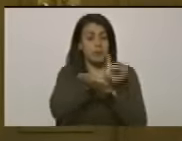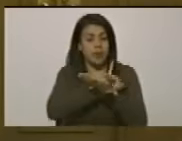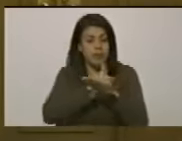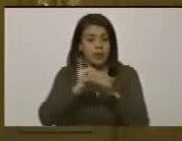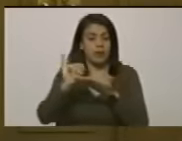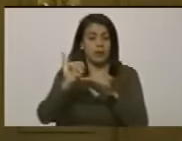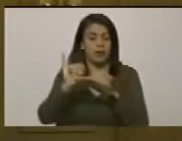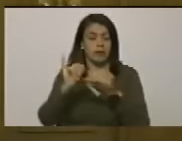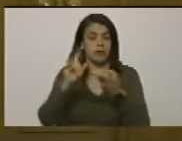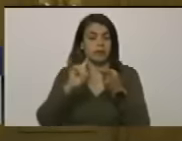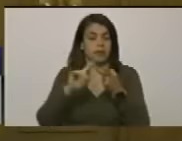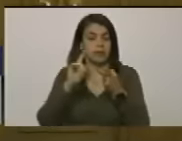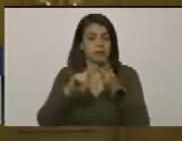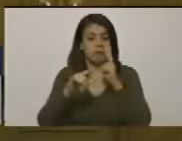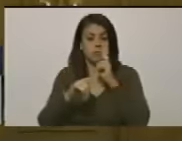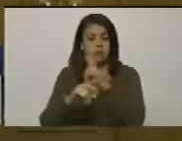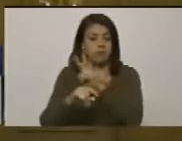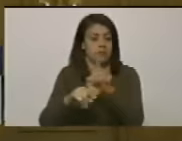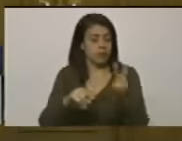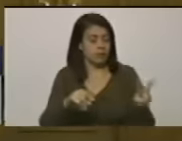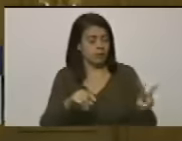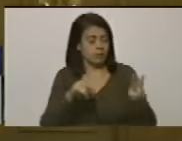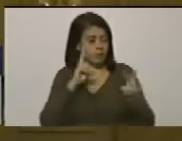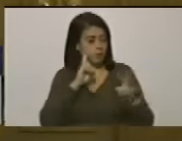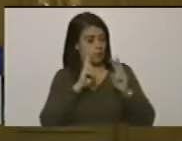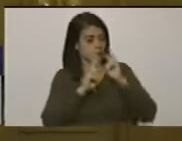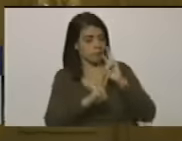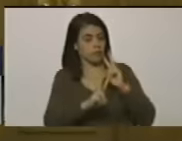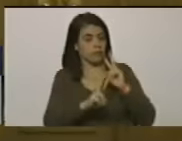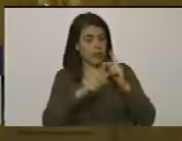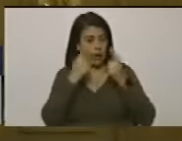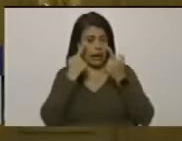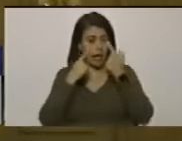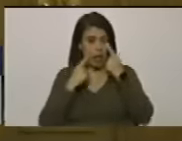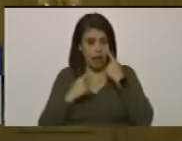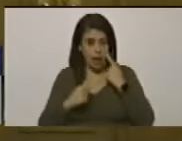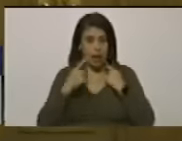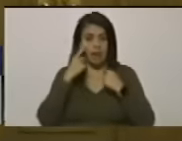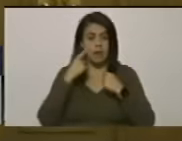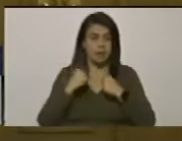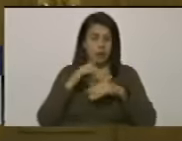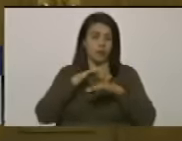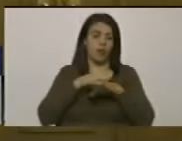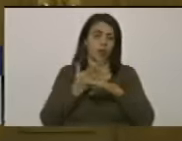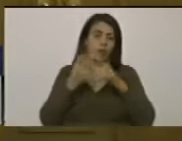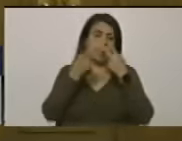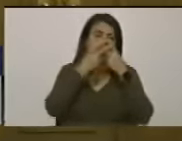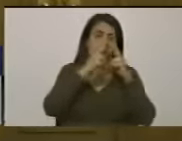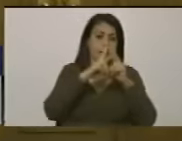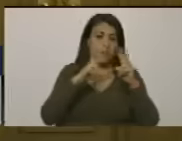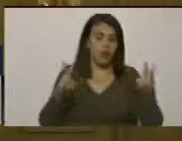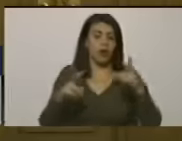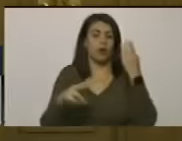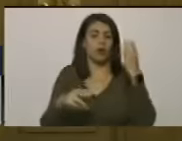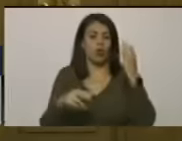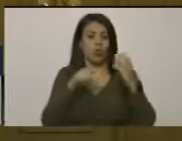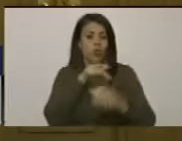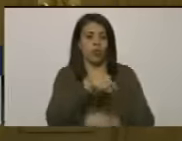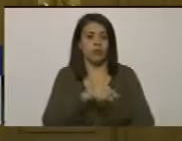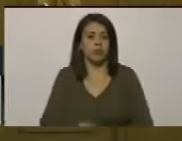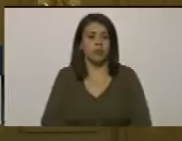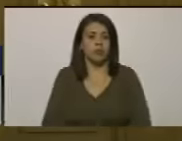he visto con mis ojos sus lágrimas por la paz de Colombia